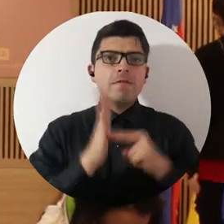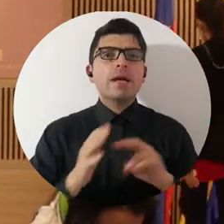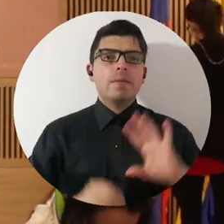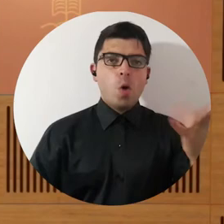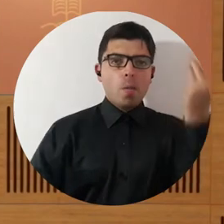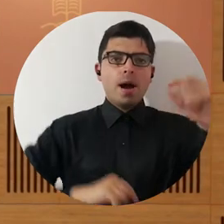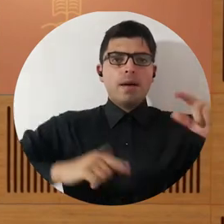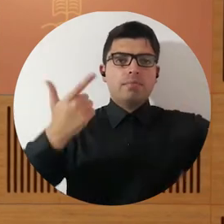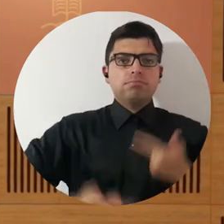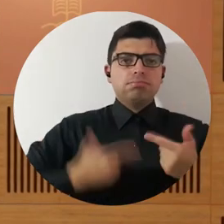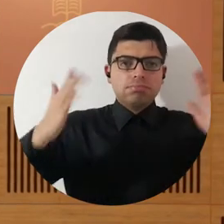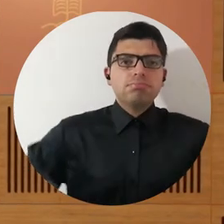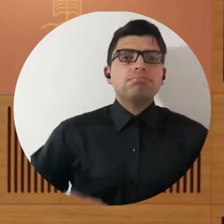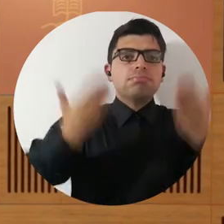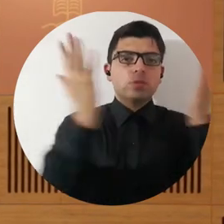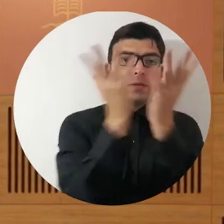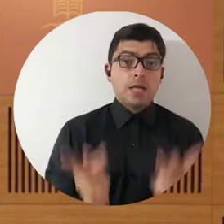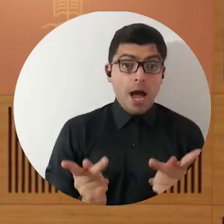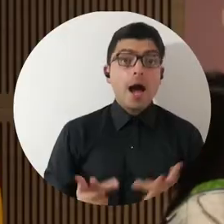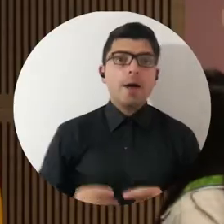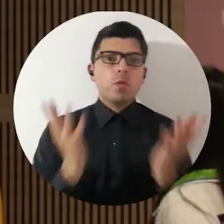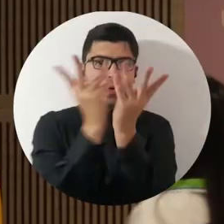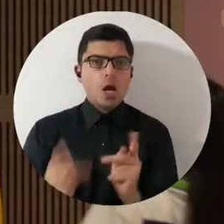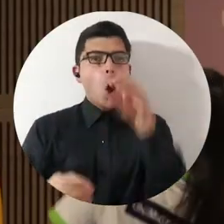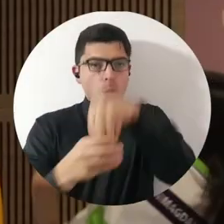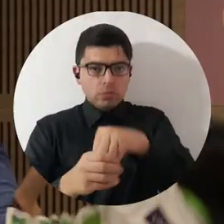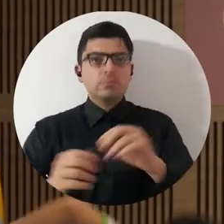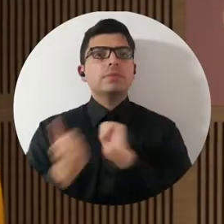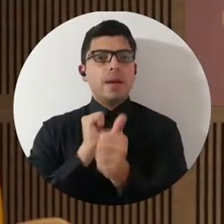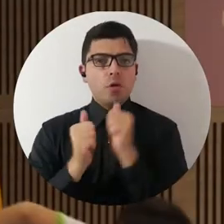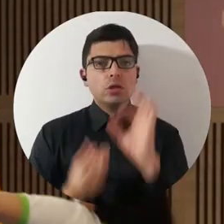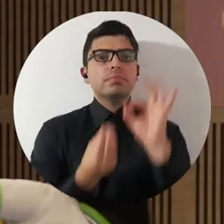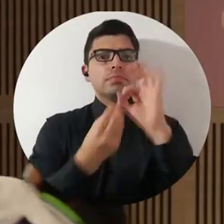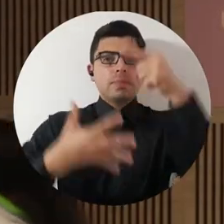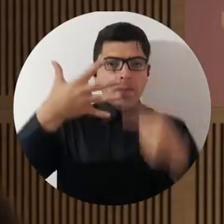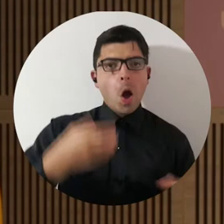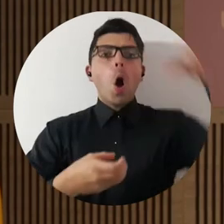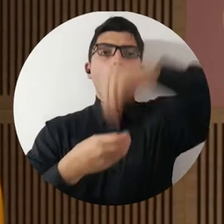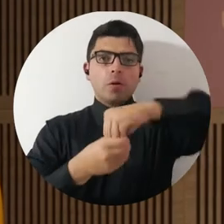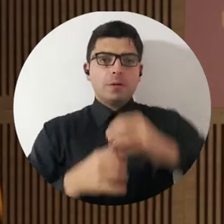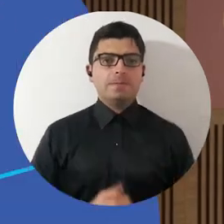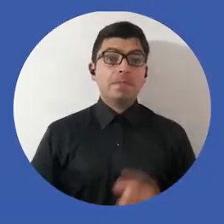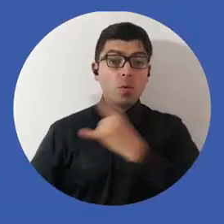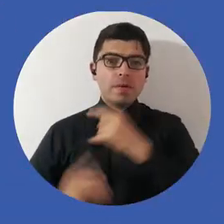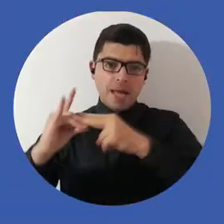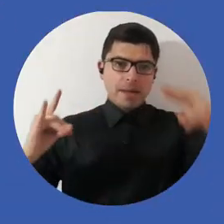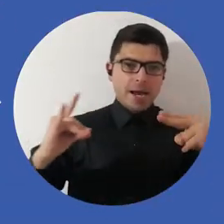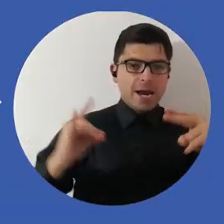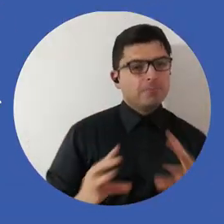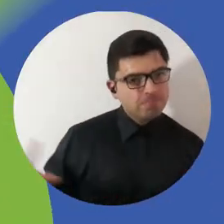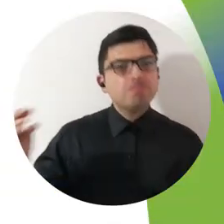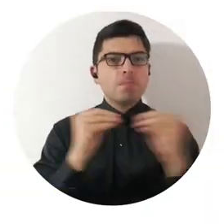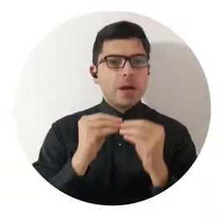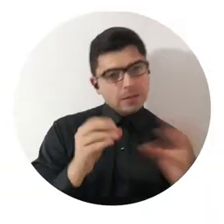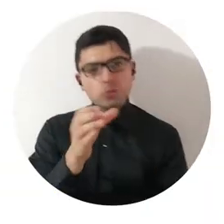Bienestar Universitario, con la que los estudiantes se forman en el deporte con calidad y de manera integral. Universidad del Matalena,